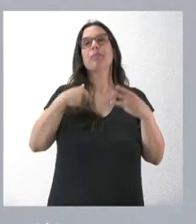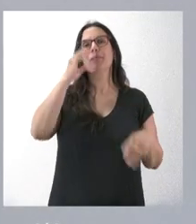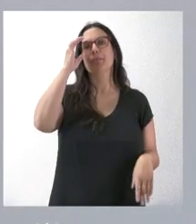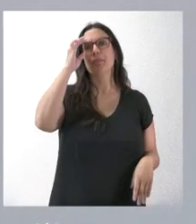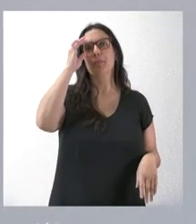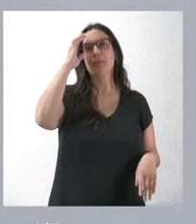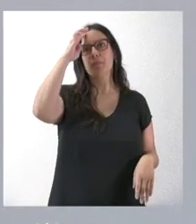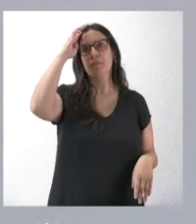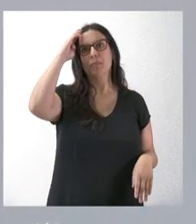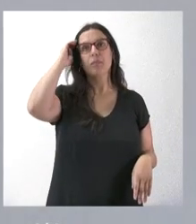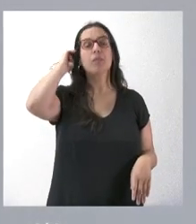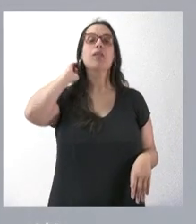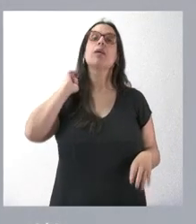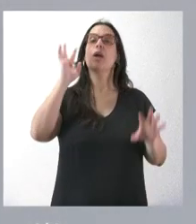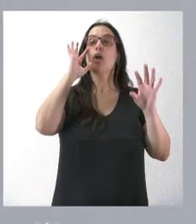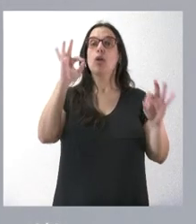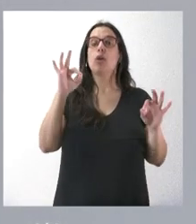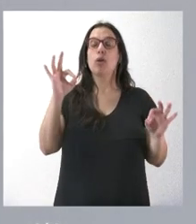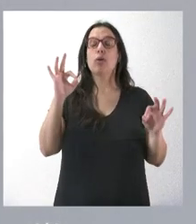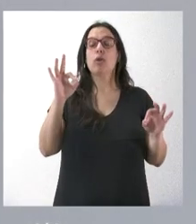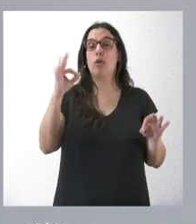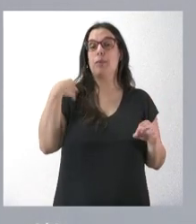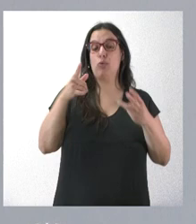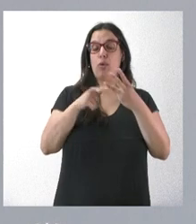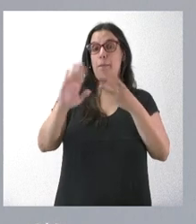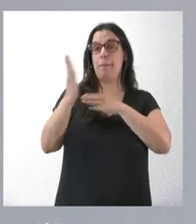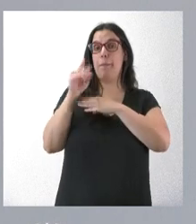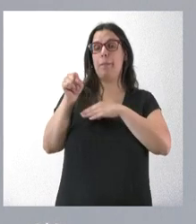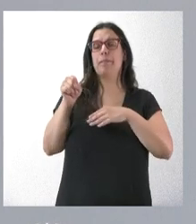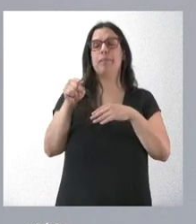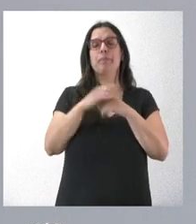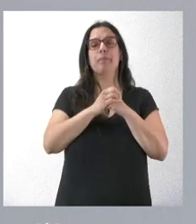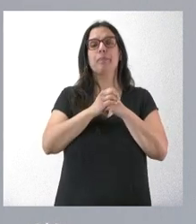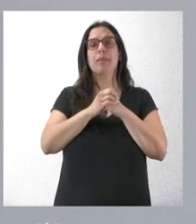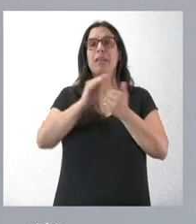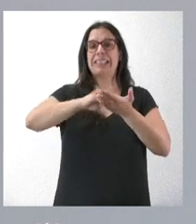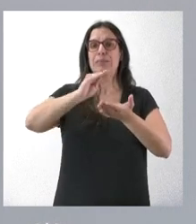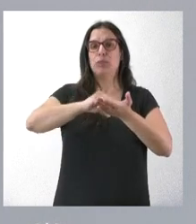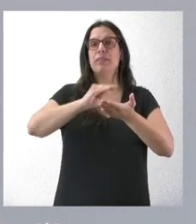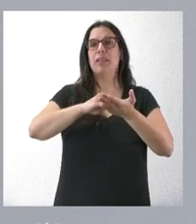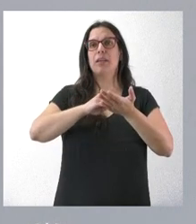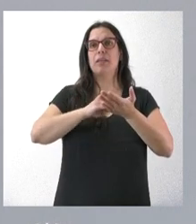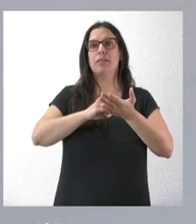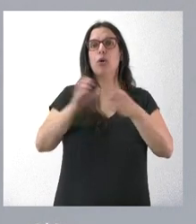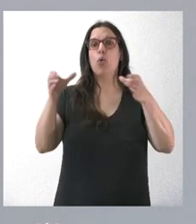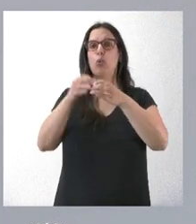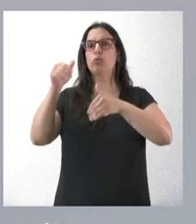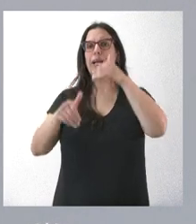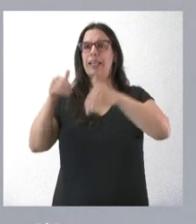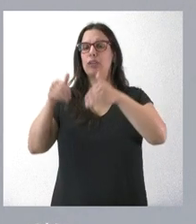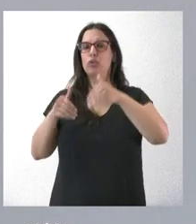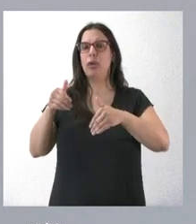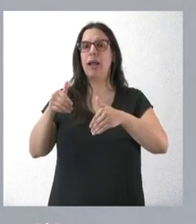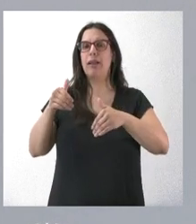suyos. Lógicamente, esto que usted plantea es algo que en repetidas ocasiones la Junta Electoral ha habilitado como